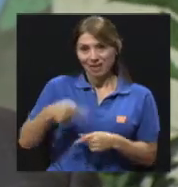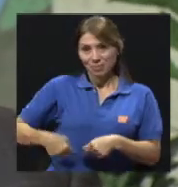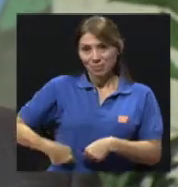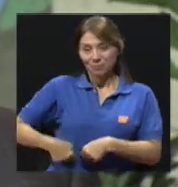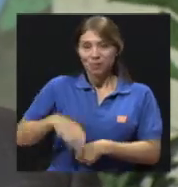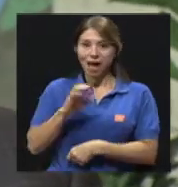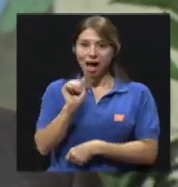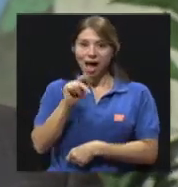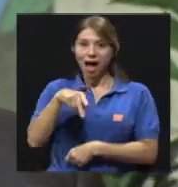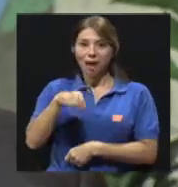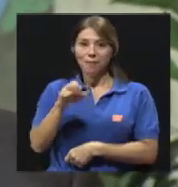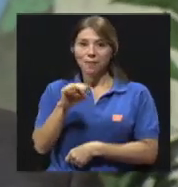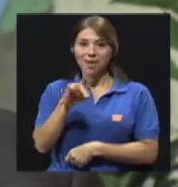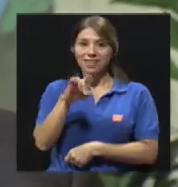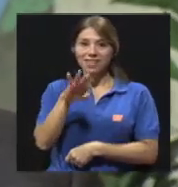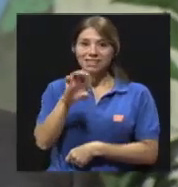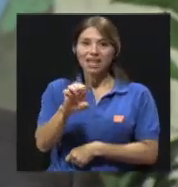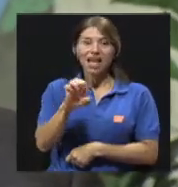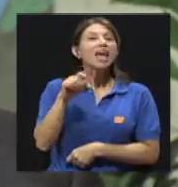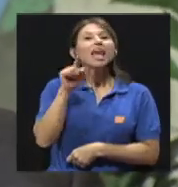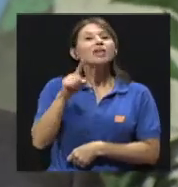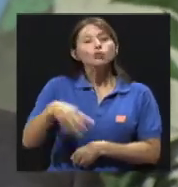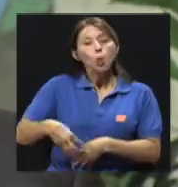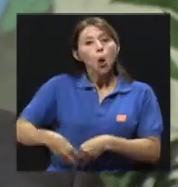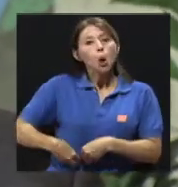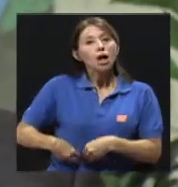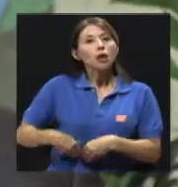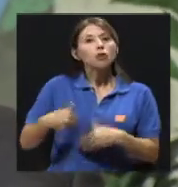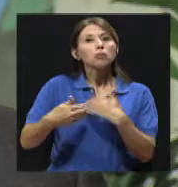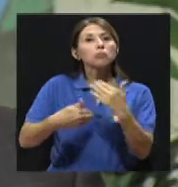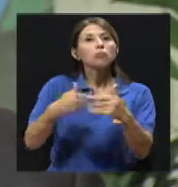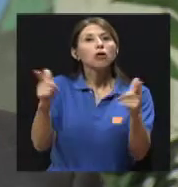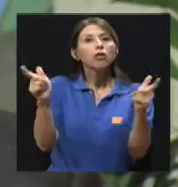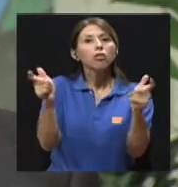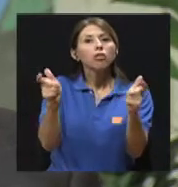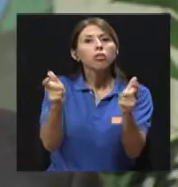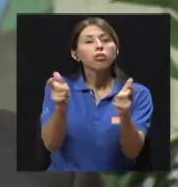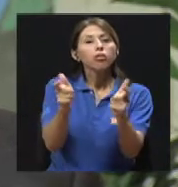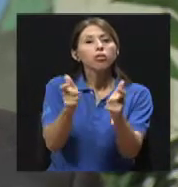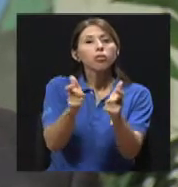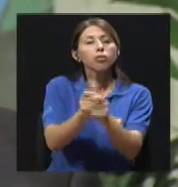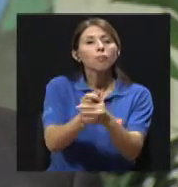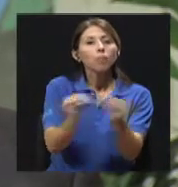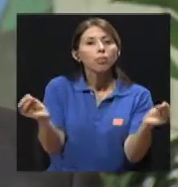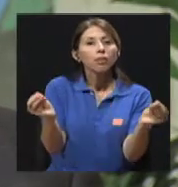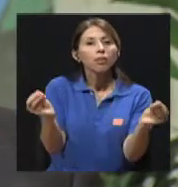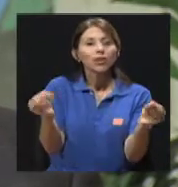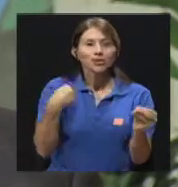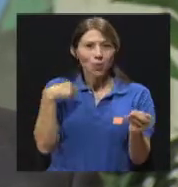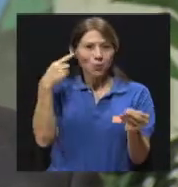o el ser humano llegase a vivir unos 10.000 años más, probablemente el apéndice secal